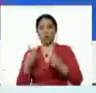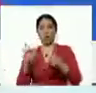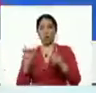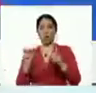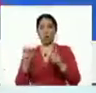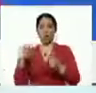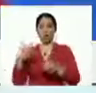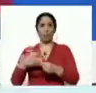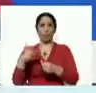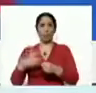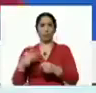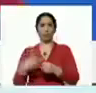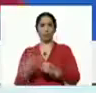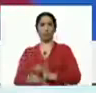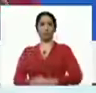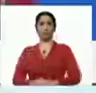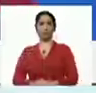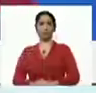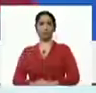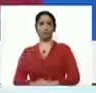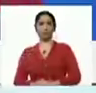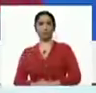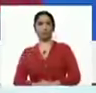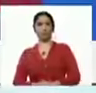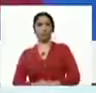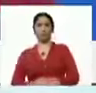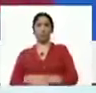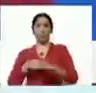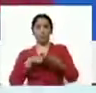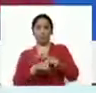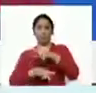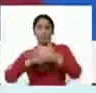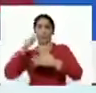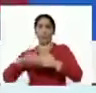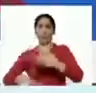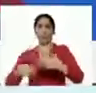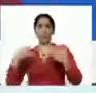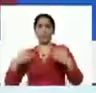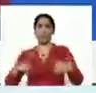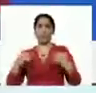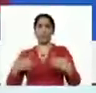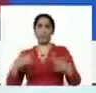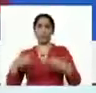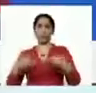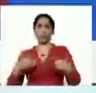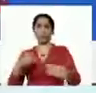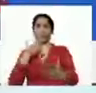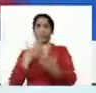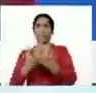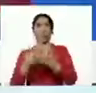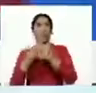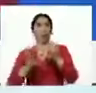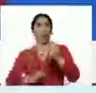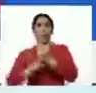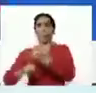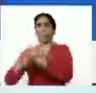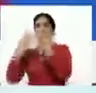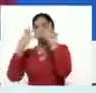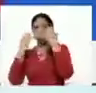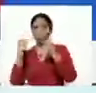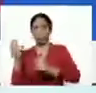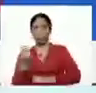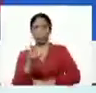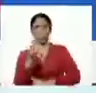gasolina, que vendrá dentro del plan de normalización y regularización, y pido todo el apoyo y la comprensión de